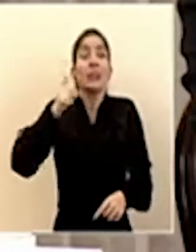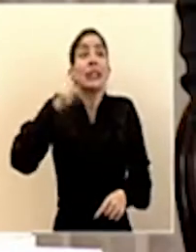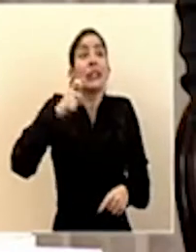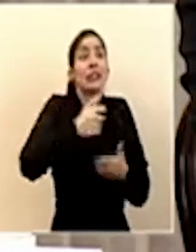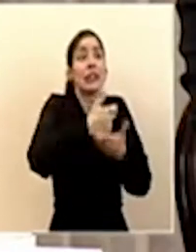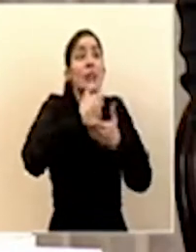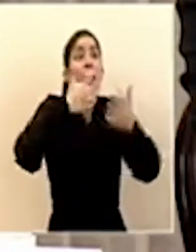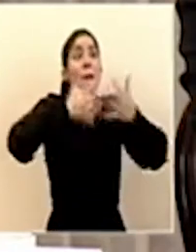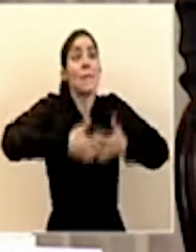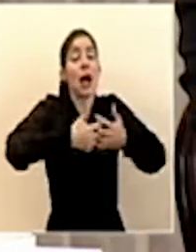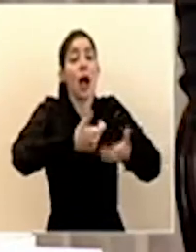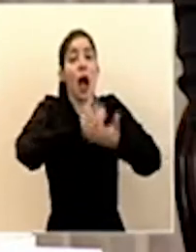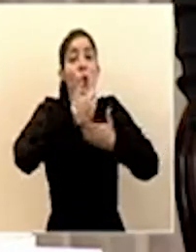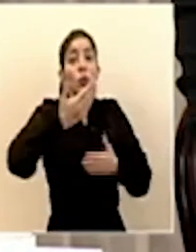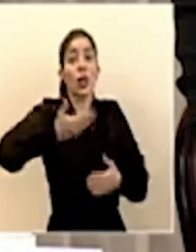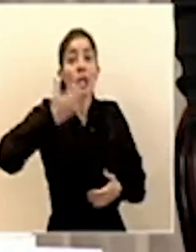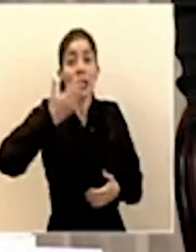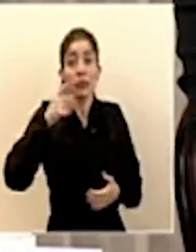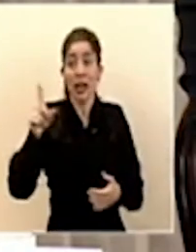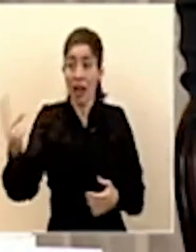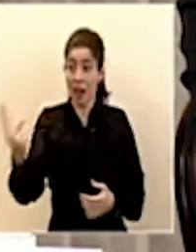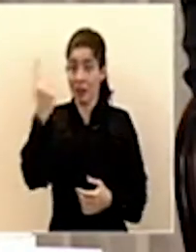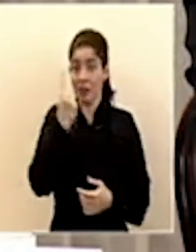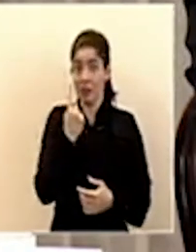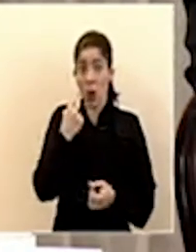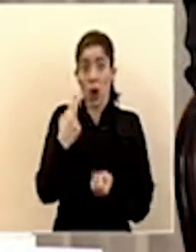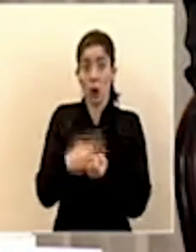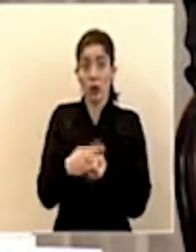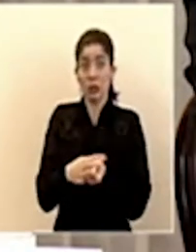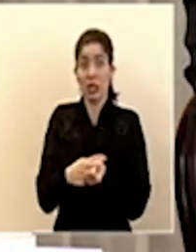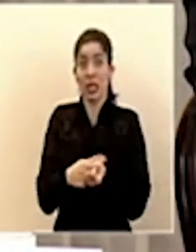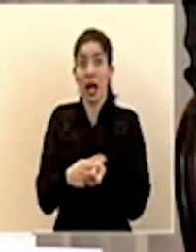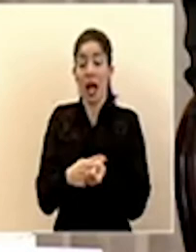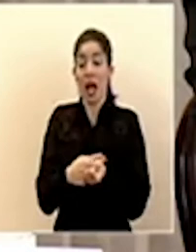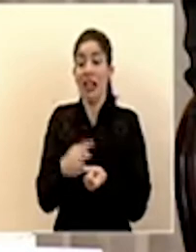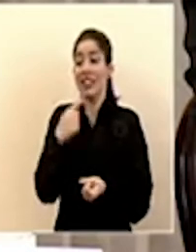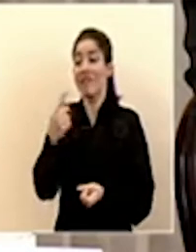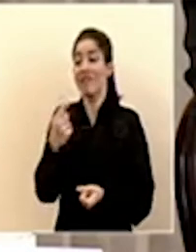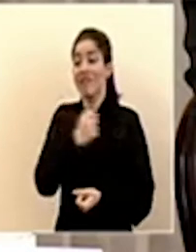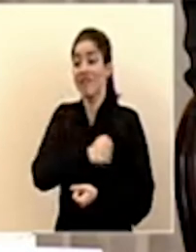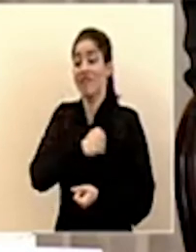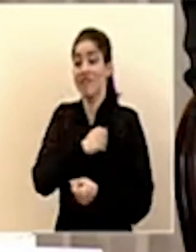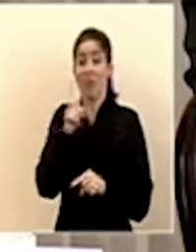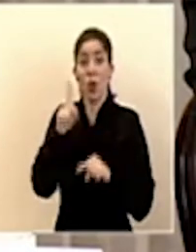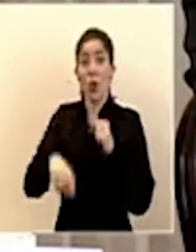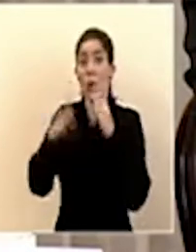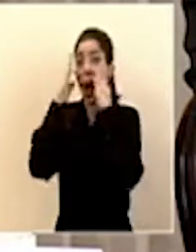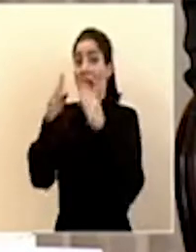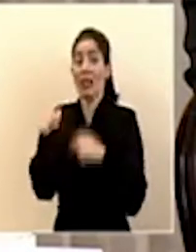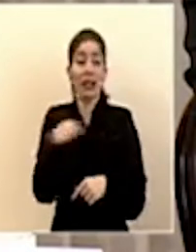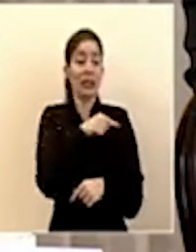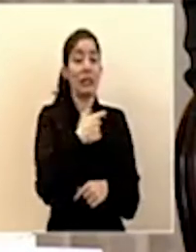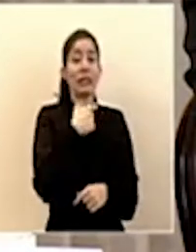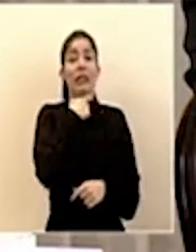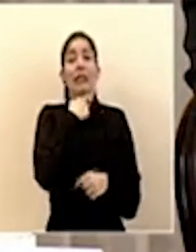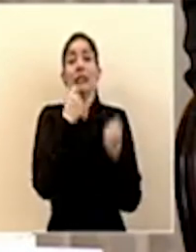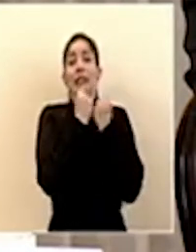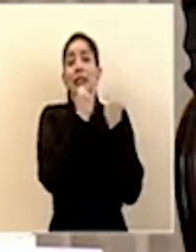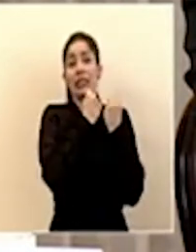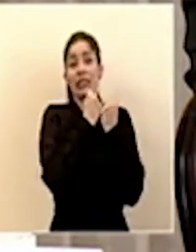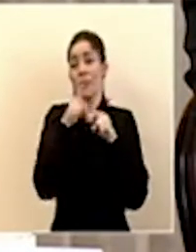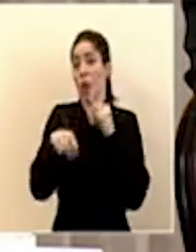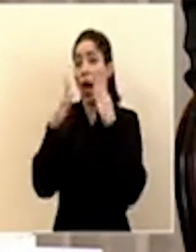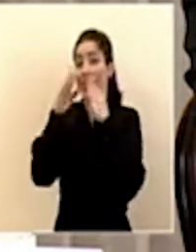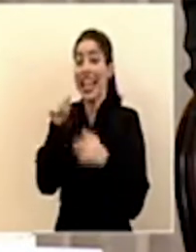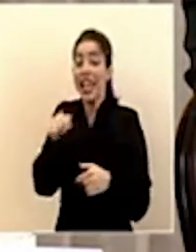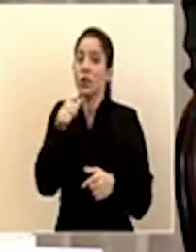respirador artificial que llegue a un hospital y que se le diga no podemos atenderlo estamos llenos eso no